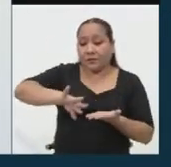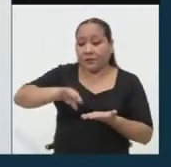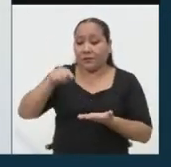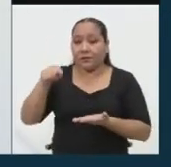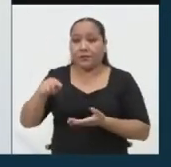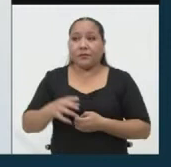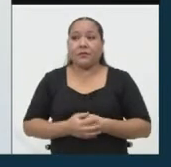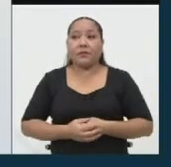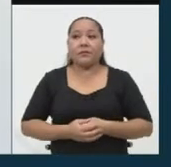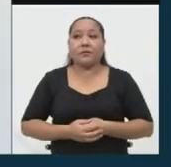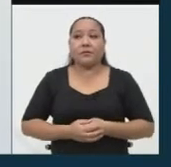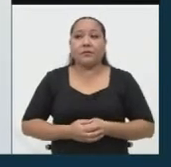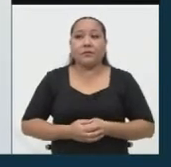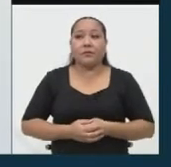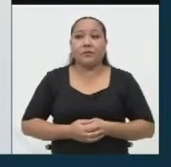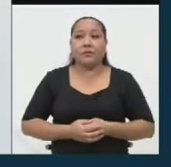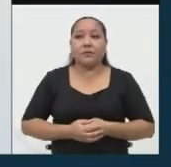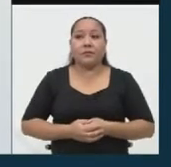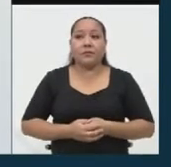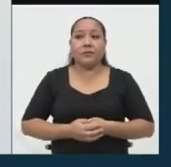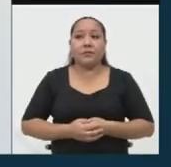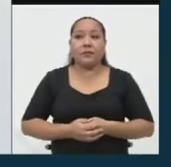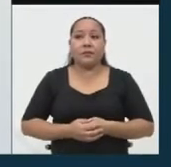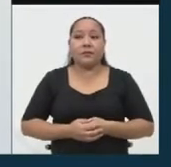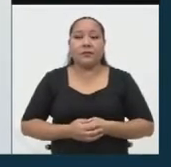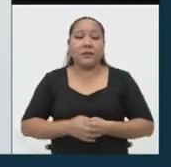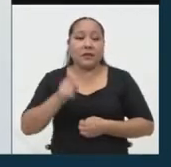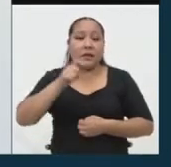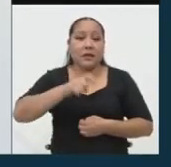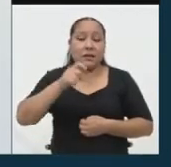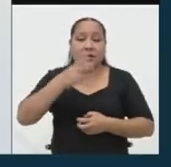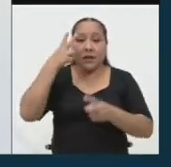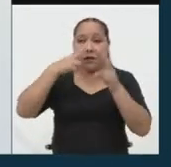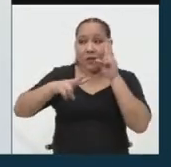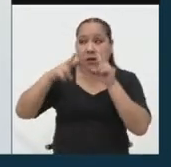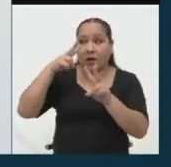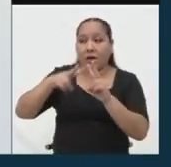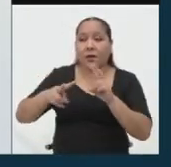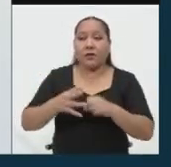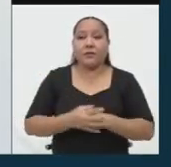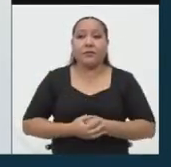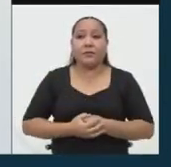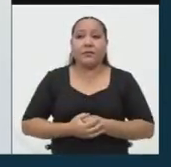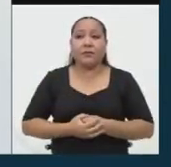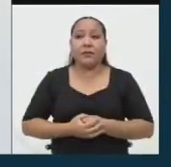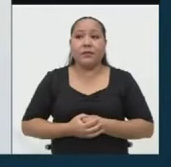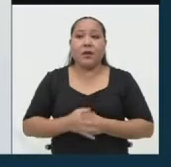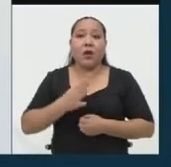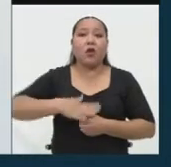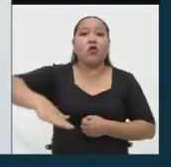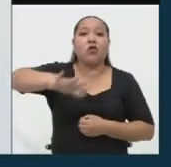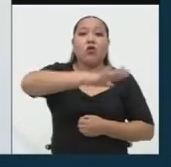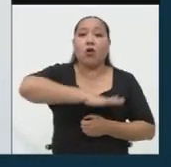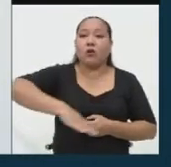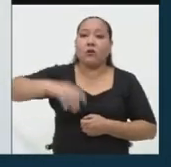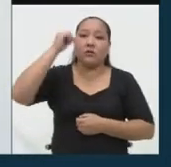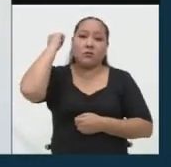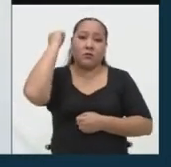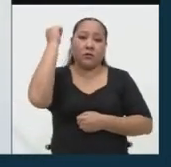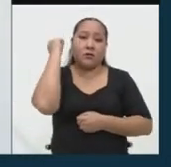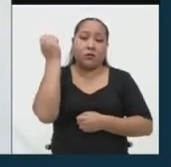tendría que tenerse en cuenta que todos tenemos derechos.